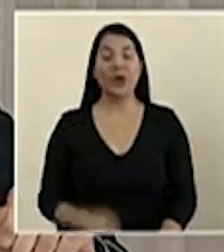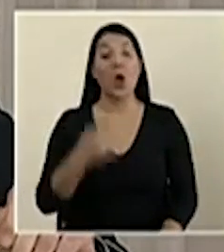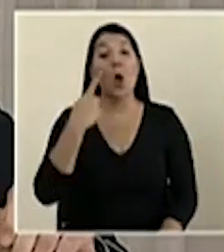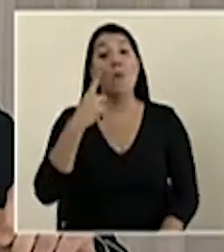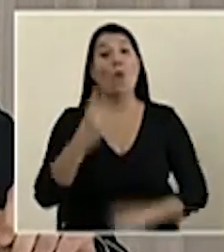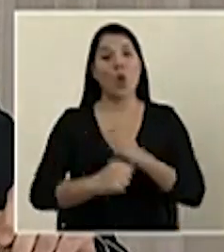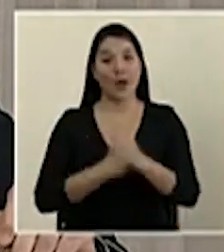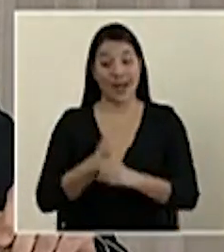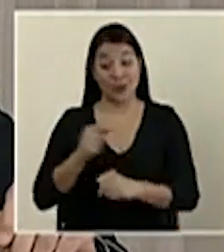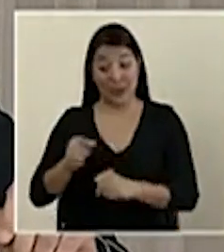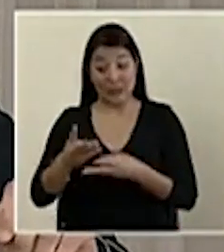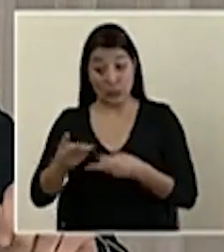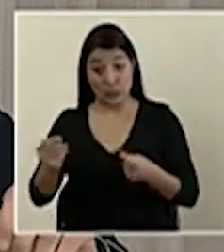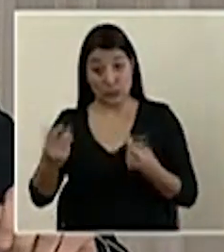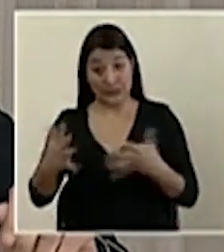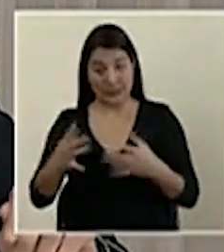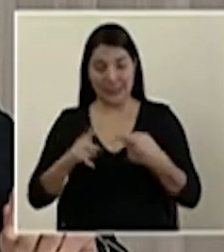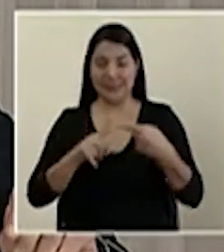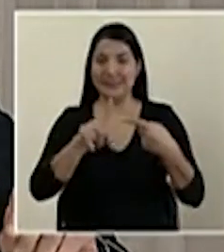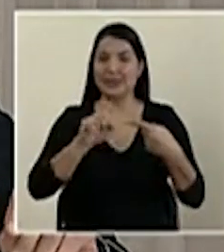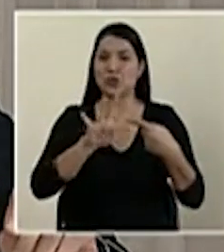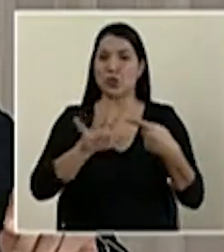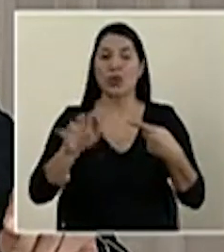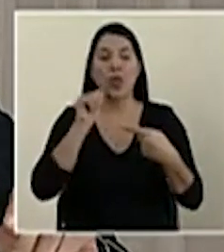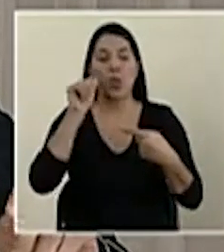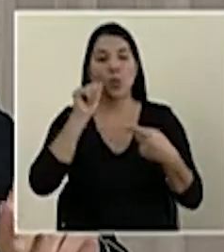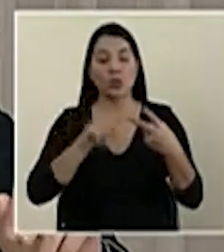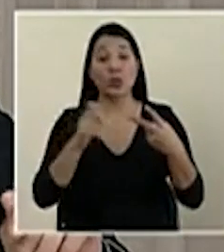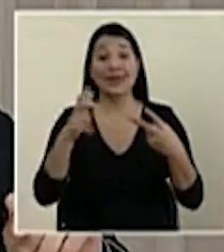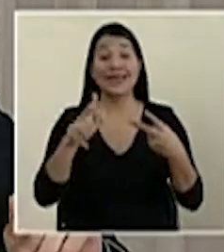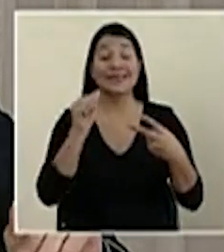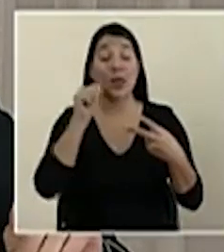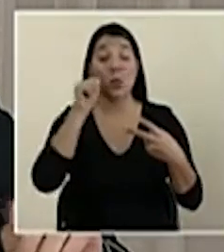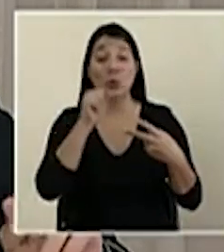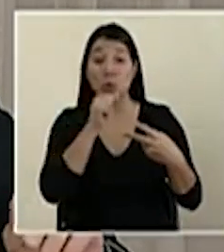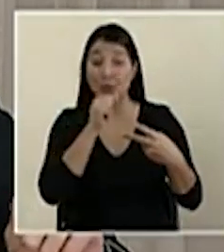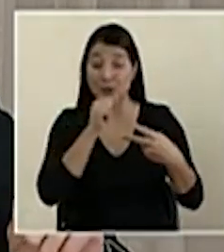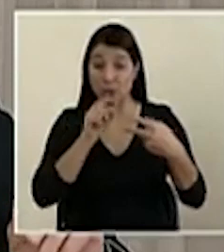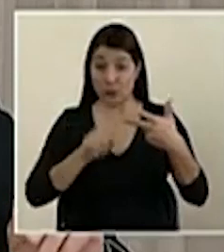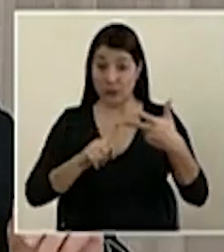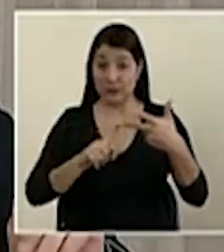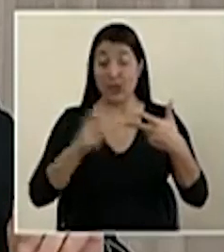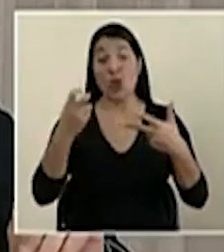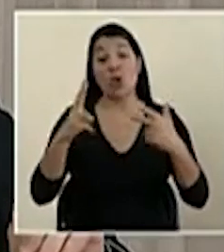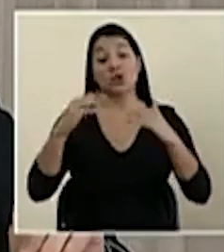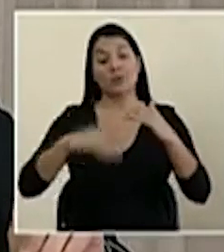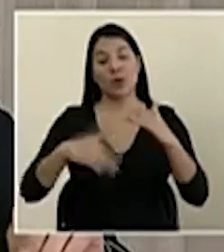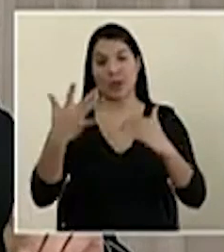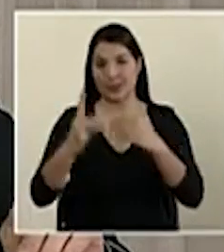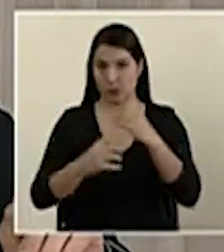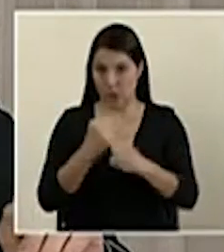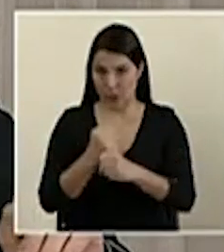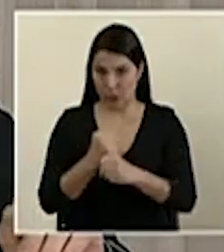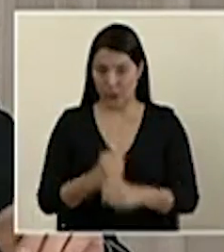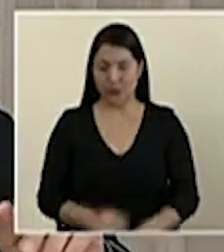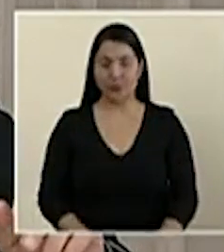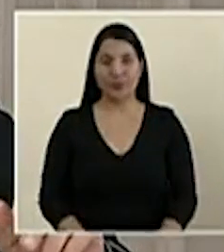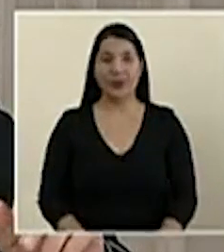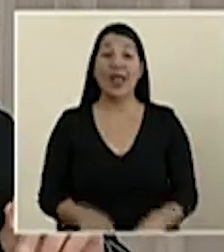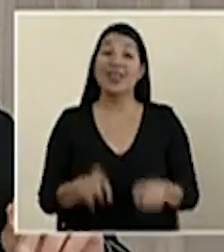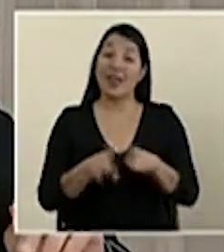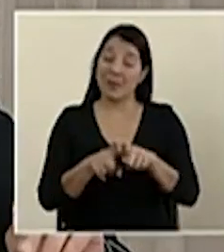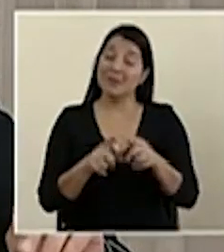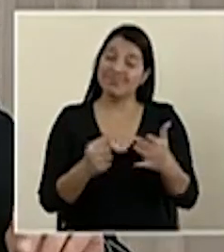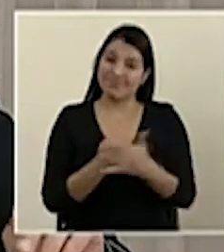tenemos 155 adultos, 13 adultos mayores y 12 menores de edad. También se contabilizan,